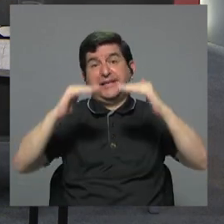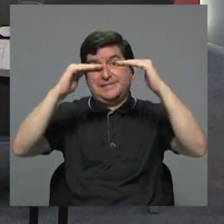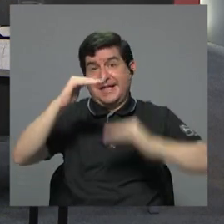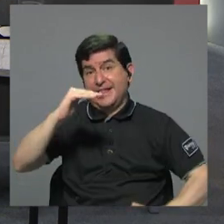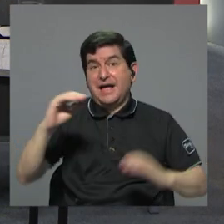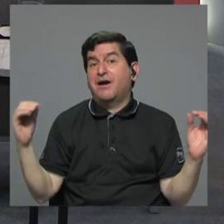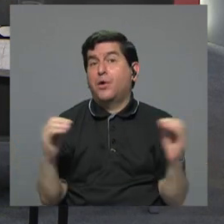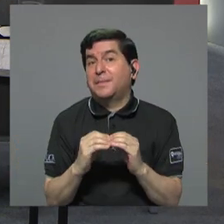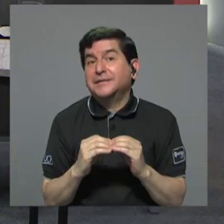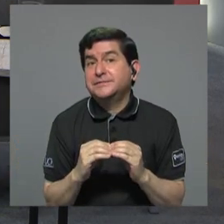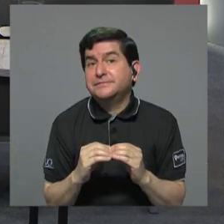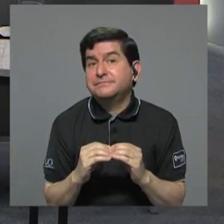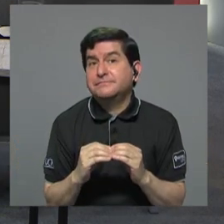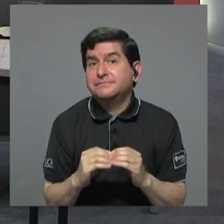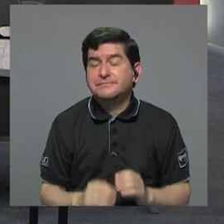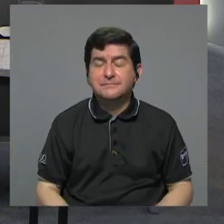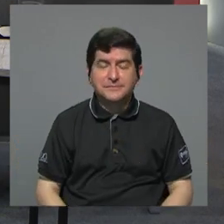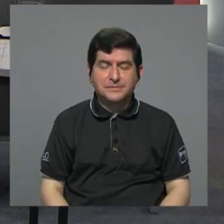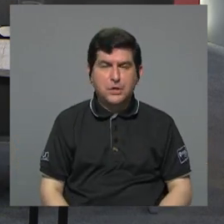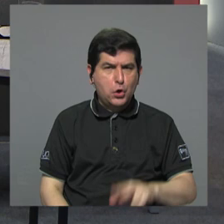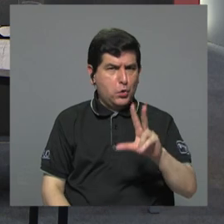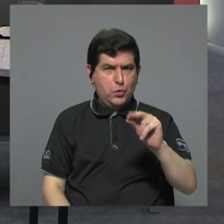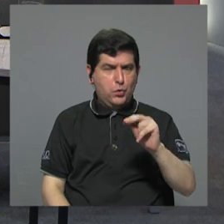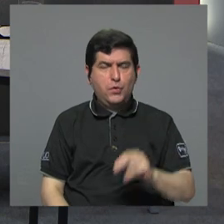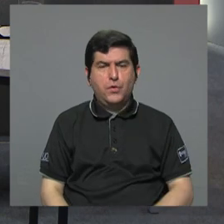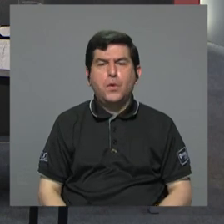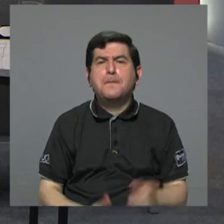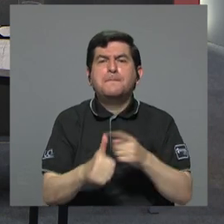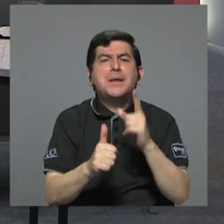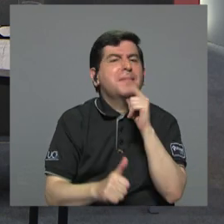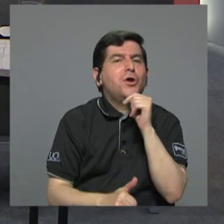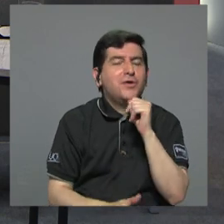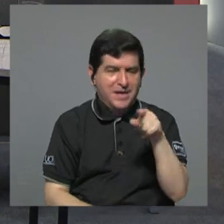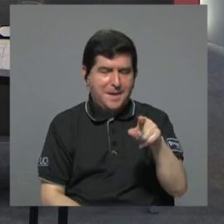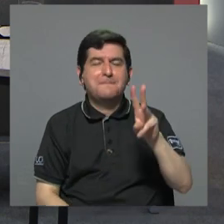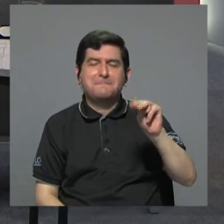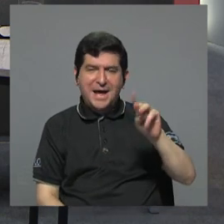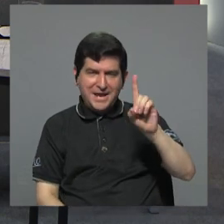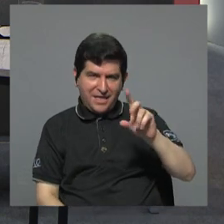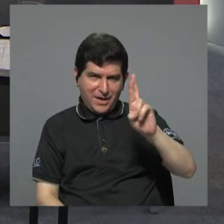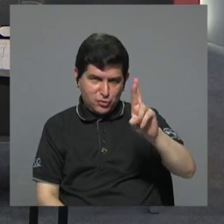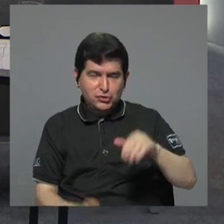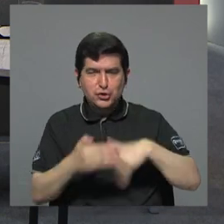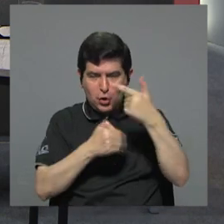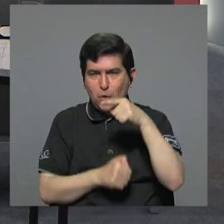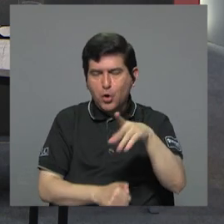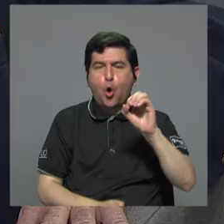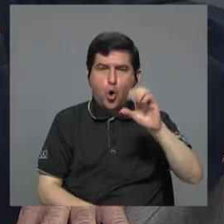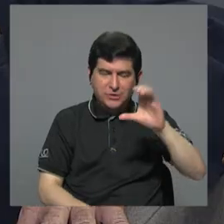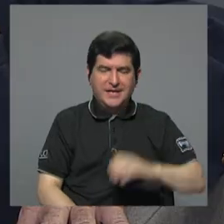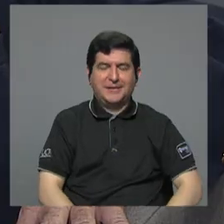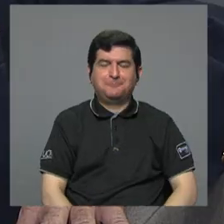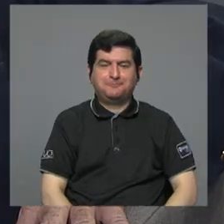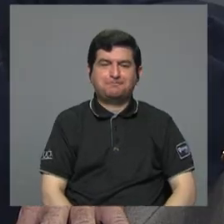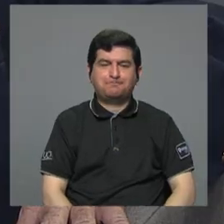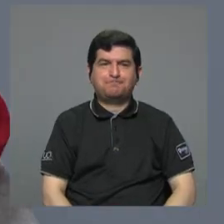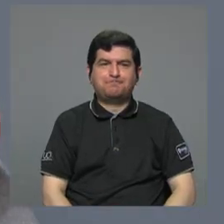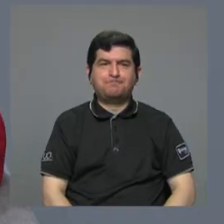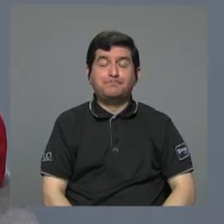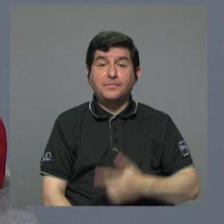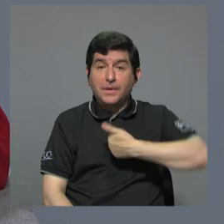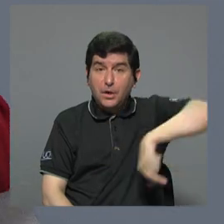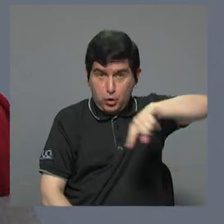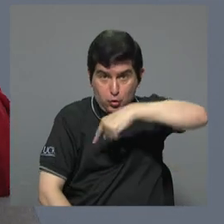no mire Costa Rica tiene en el bacardo con Doña María Rocío y vamos con usted bueno si no aquí